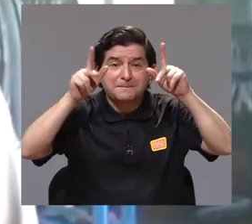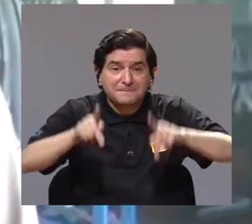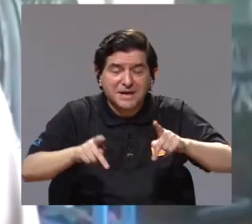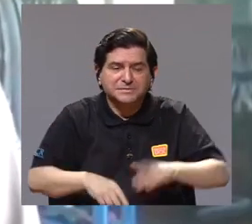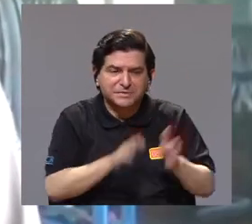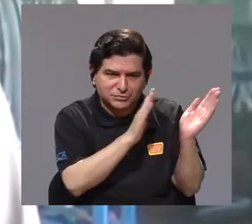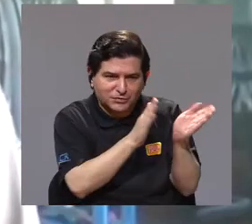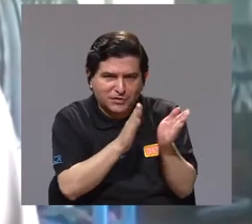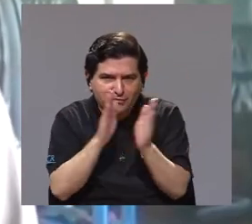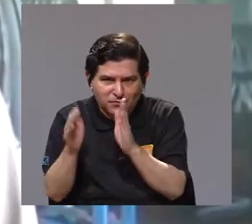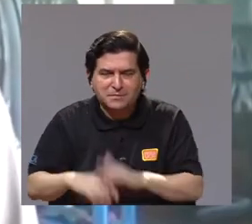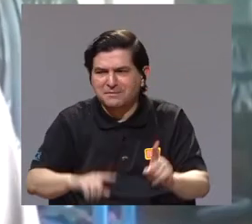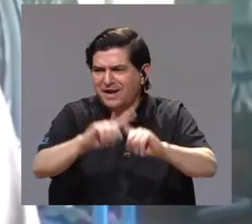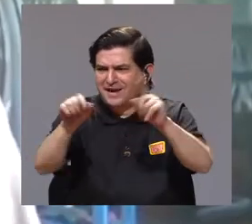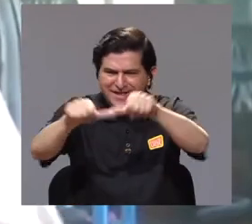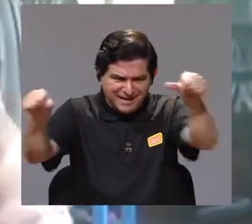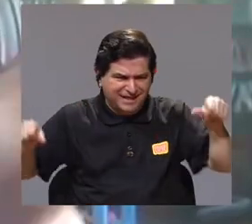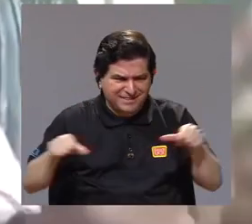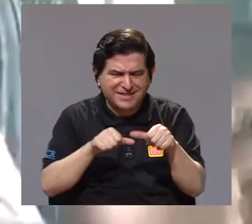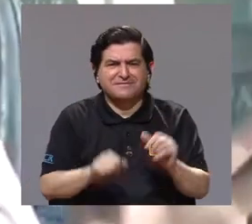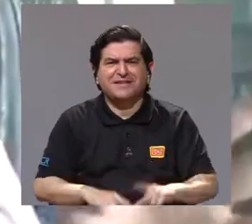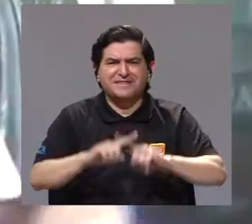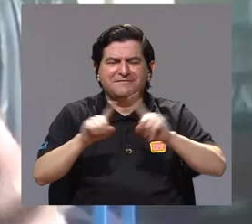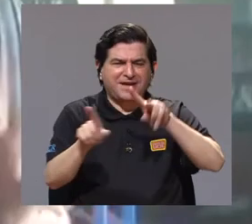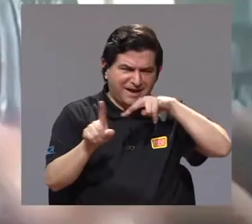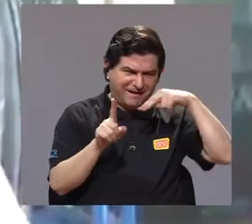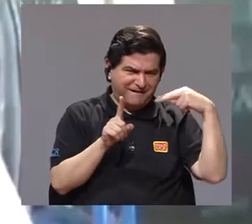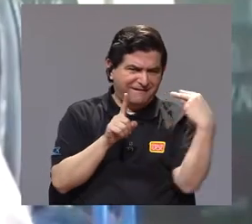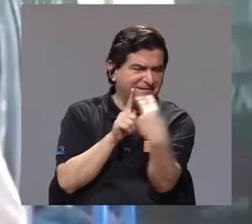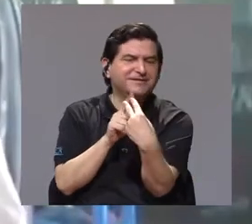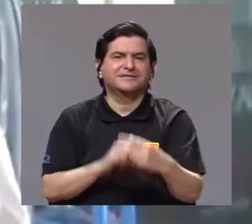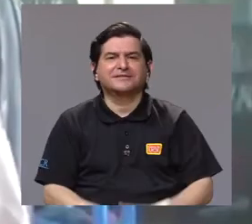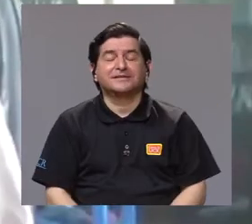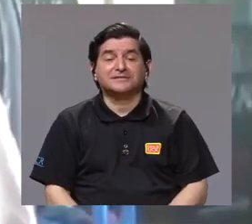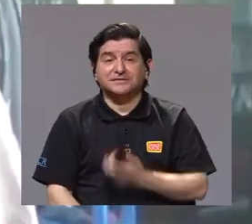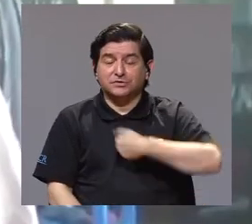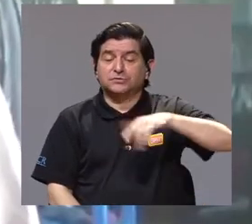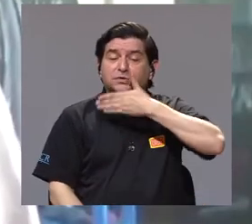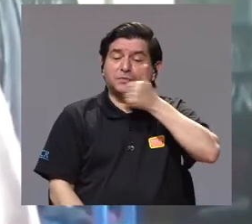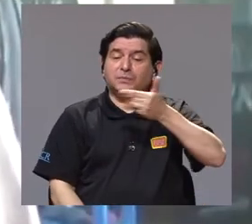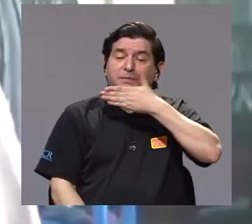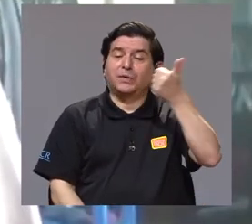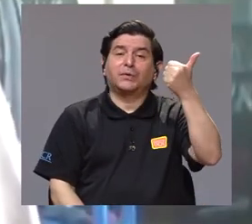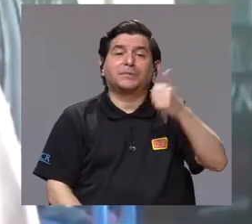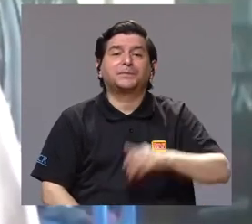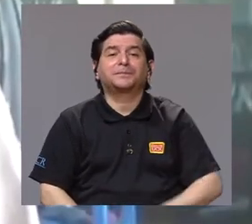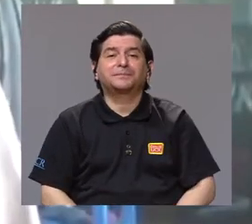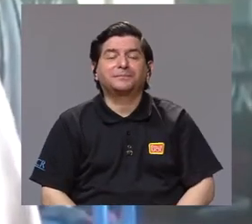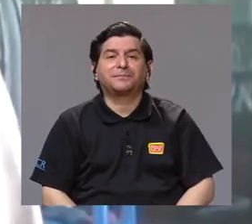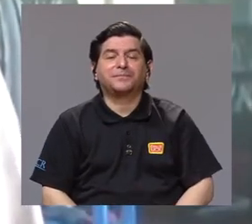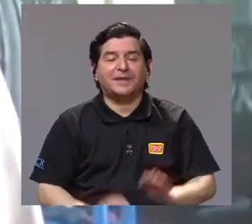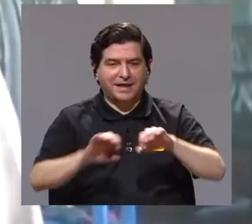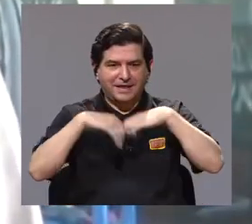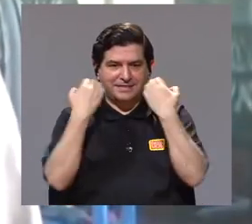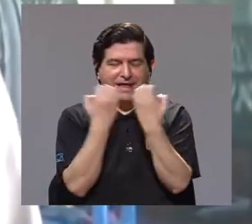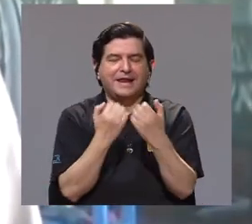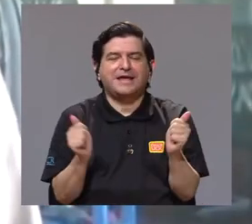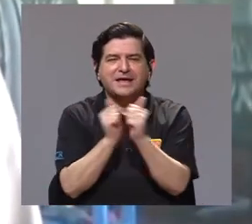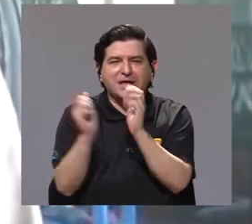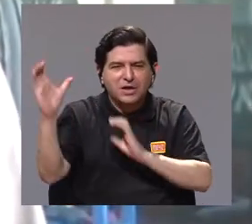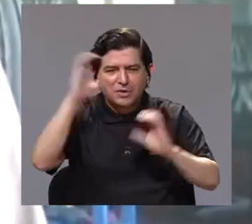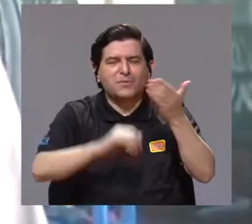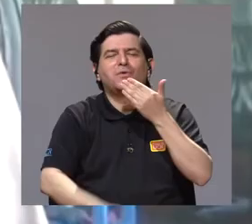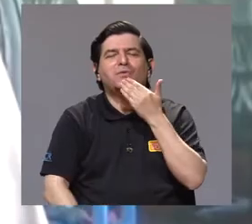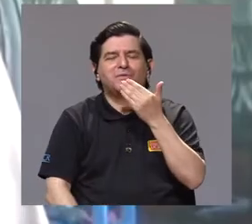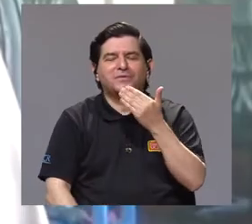personas formemos y en distintas áreas y con distintas visiones formemos, vamos a estar mejor. De parte del